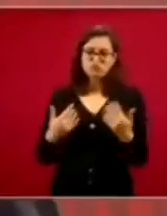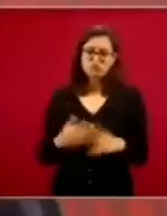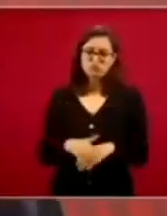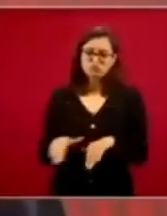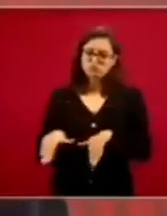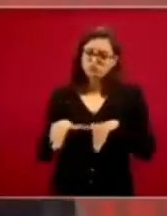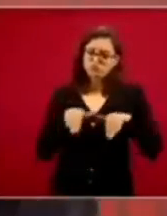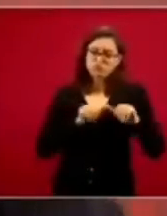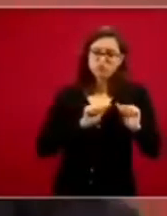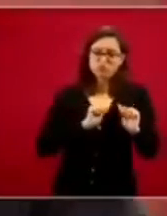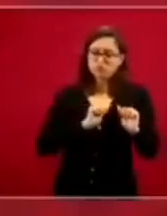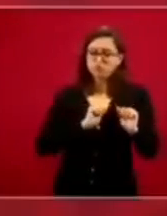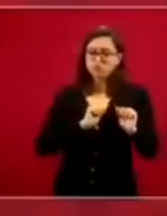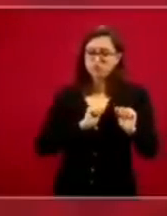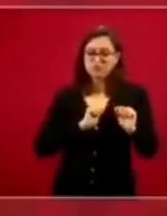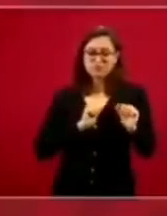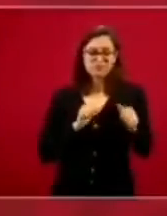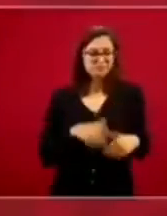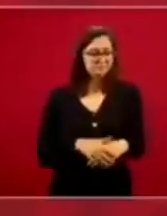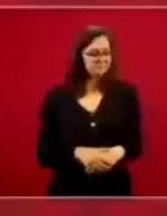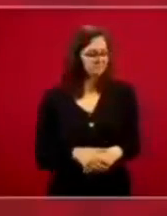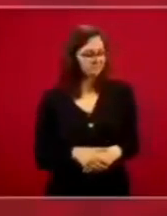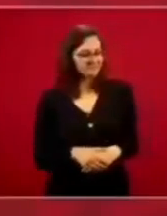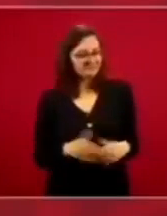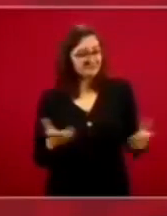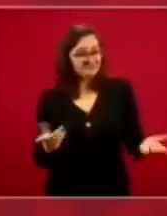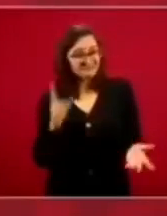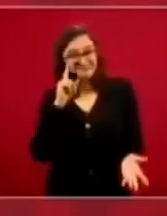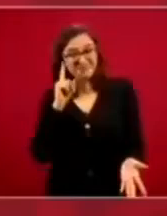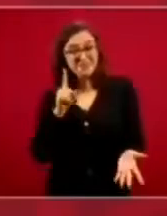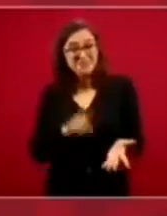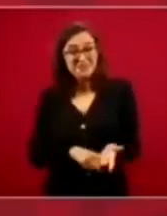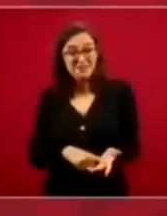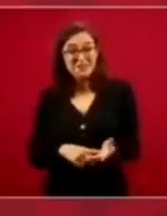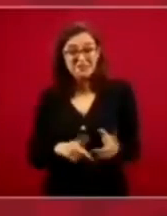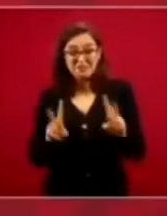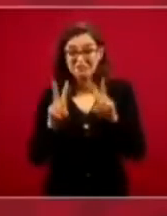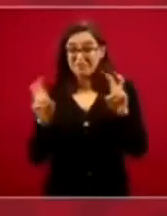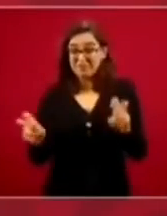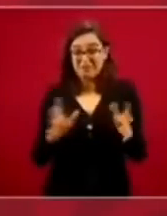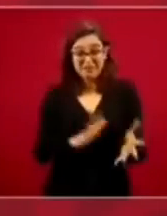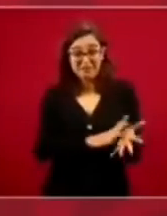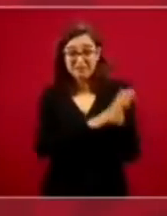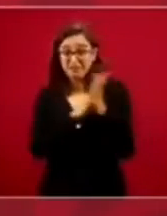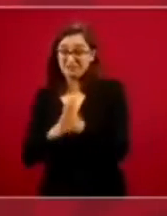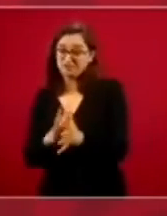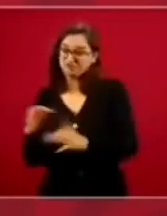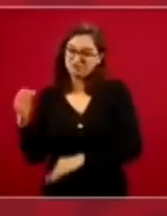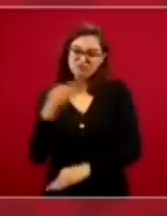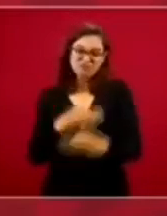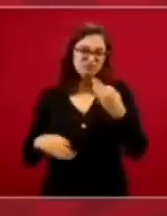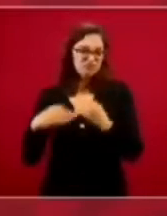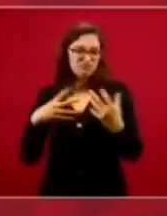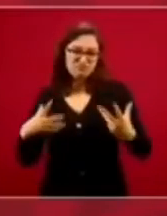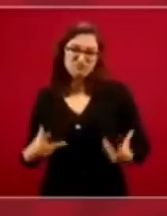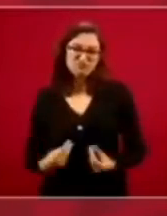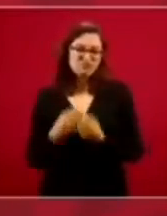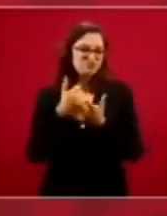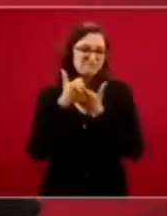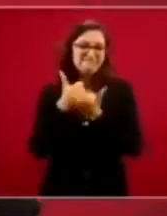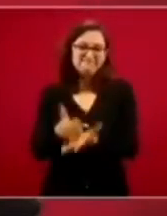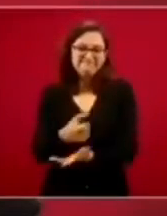Cuando yo considero que en un momento de transformación todos debemos de ayudar, más